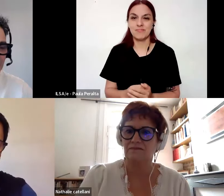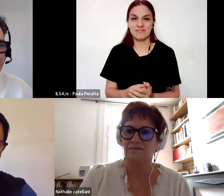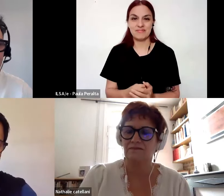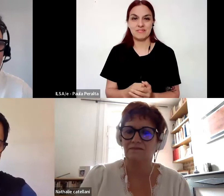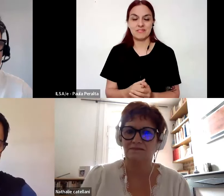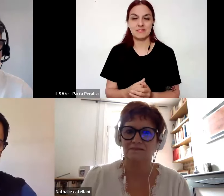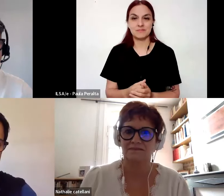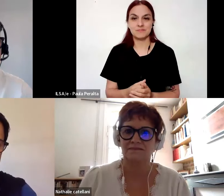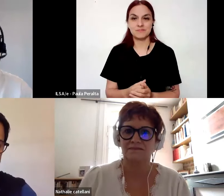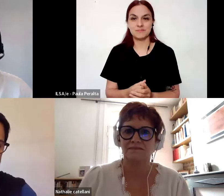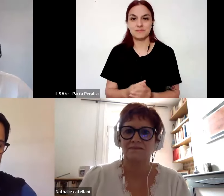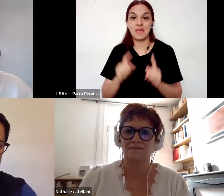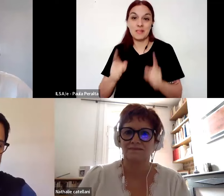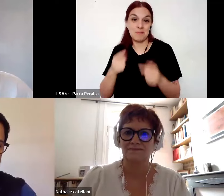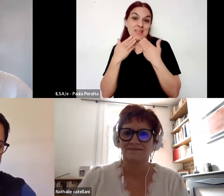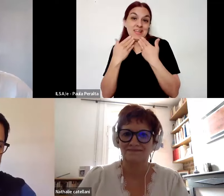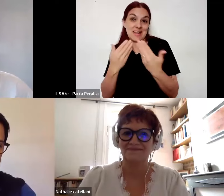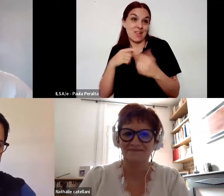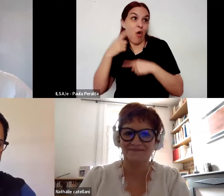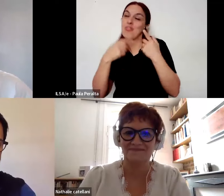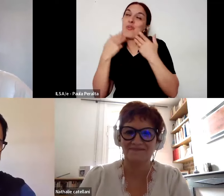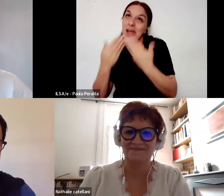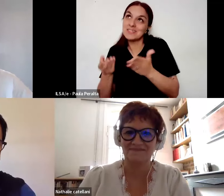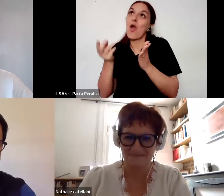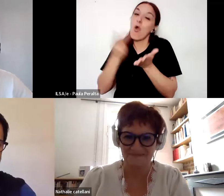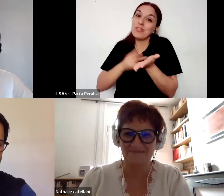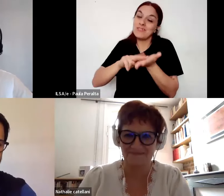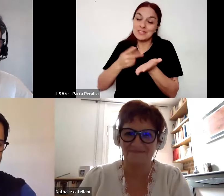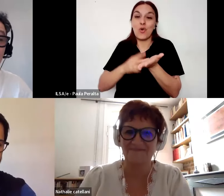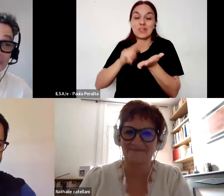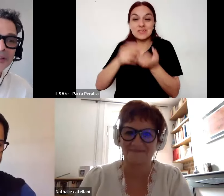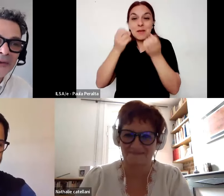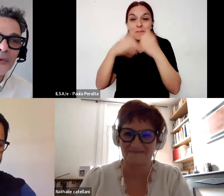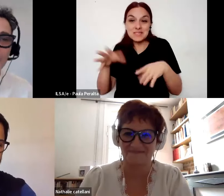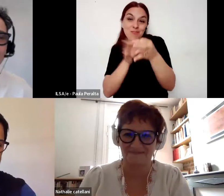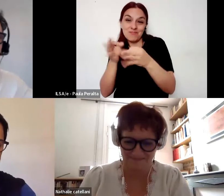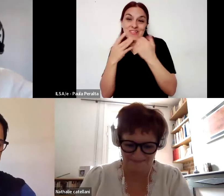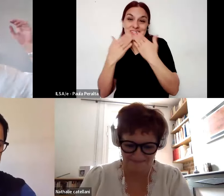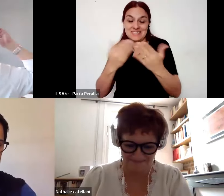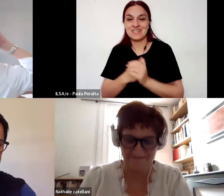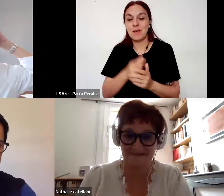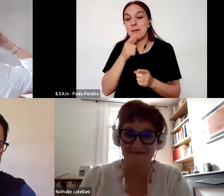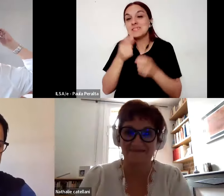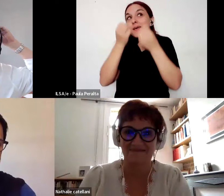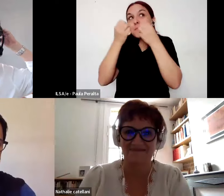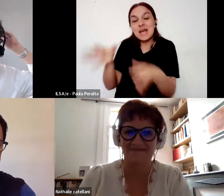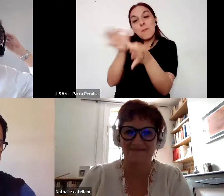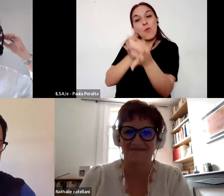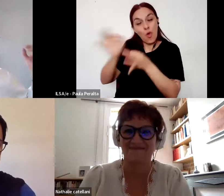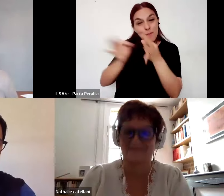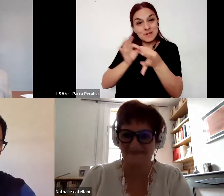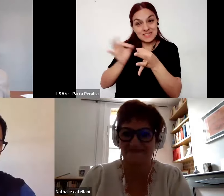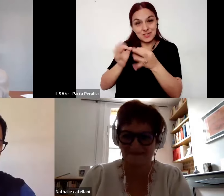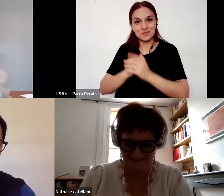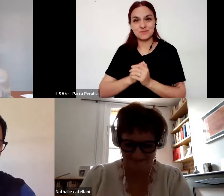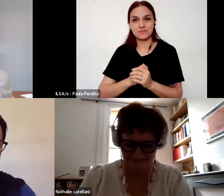yo también agradecer seguir agradeciendo haber entrado en conversación creo que hemos entrado en conversación porque hemos al menos yo